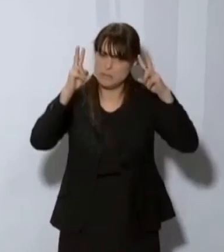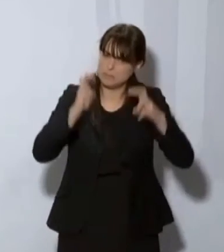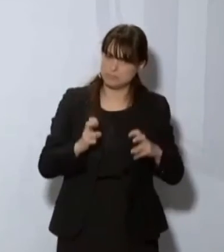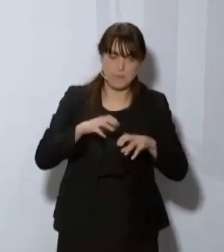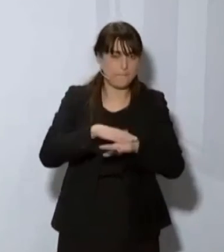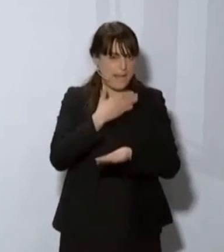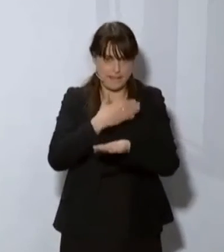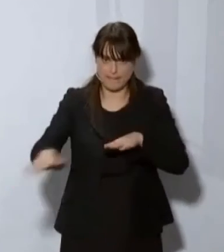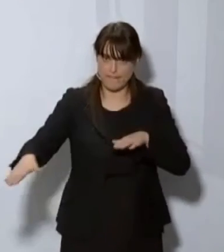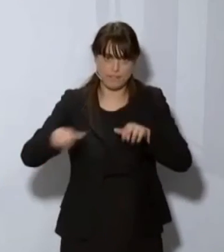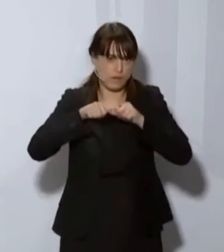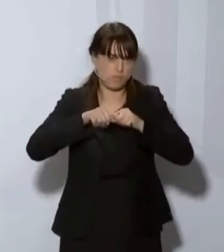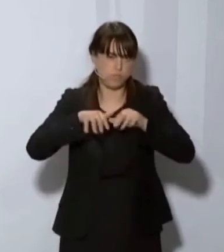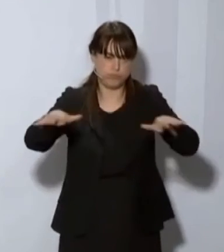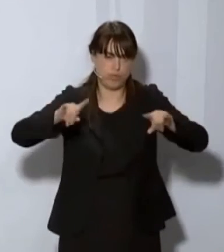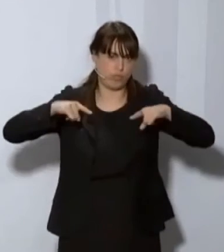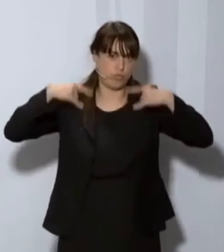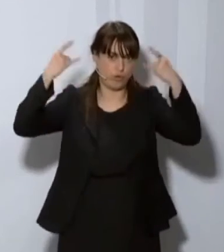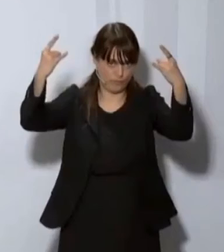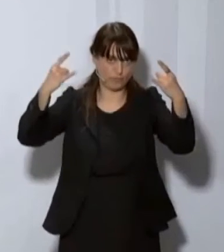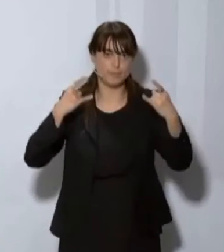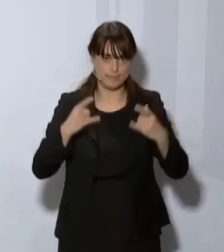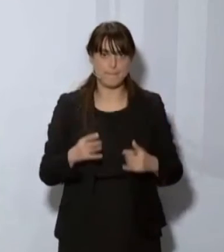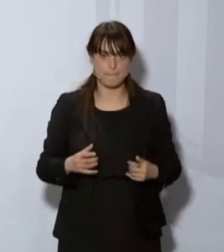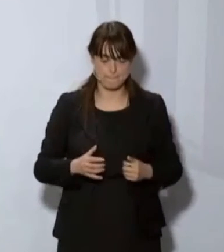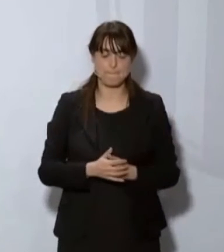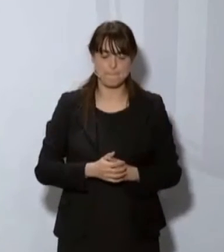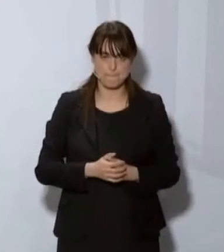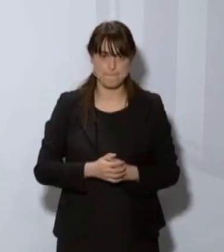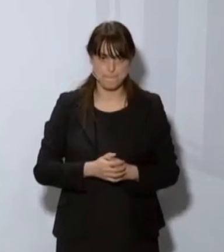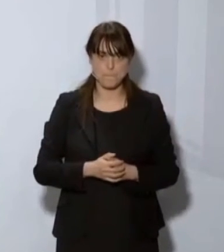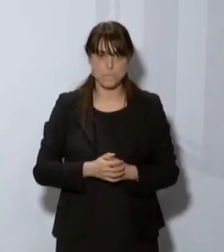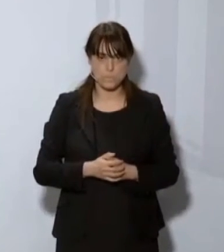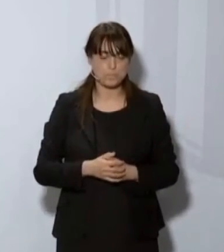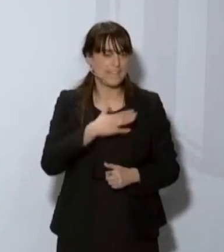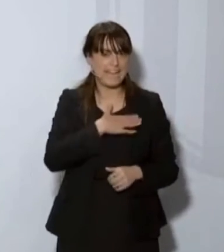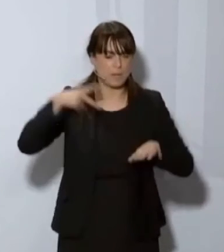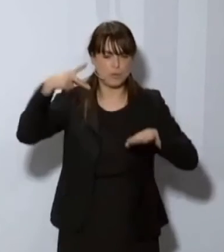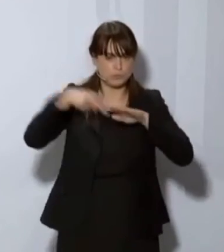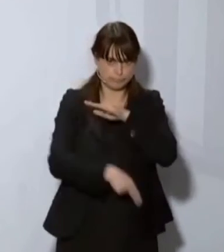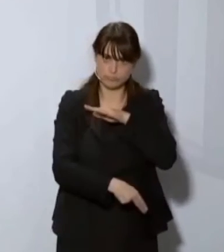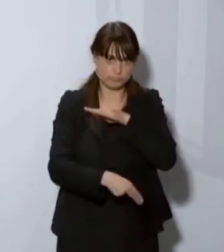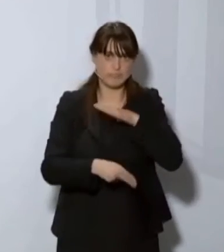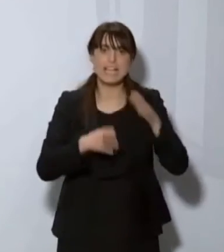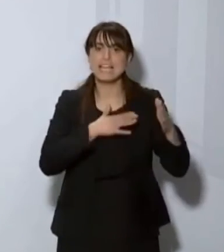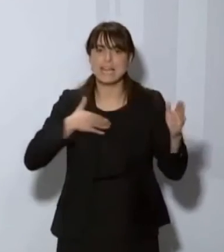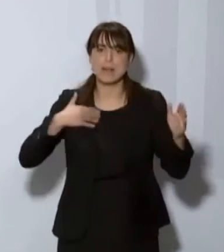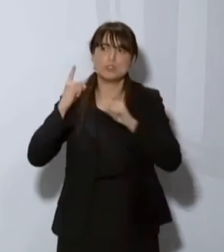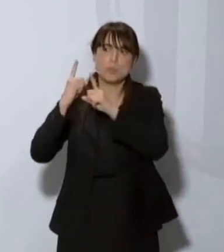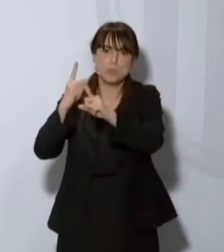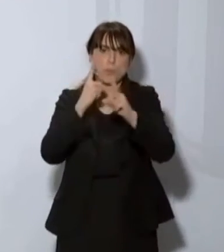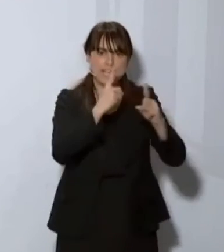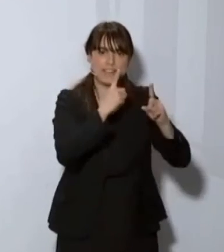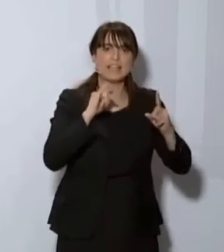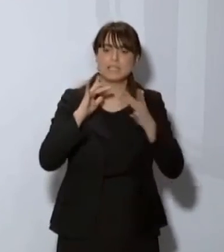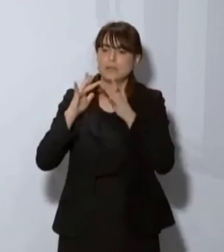de ellas era el confinamiento nocturno, el toque de queda, con un objetivo muy claro, que era limitar la interacción y la movilidad entre ciudadanos de